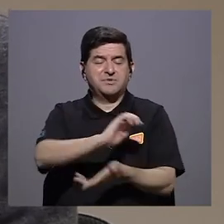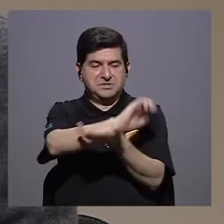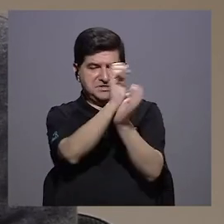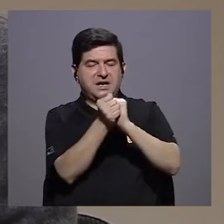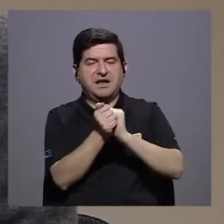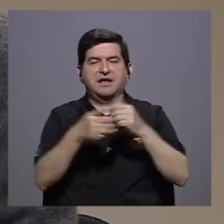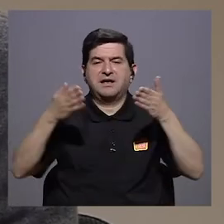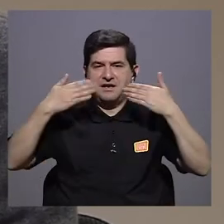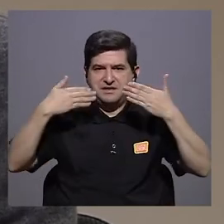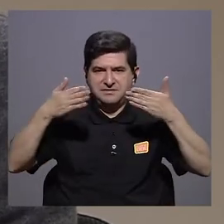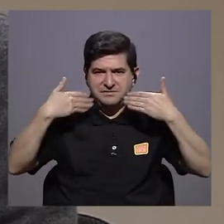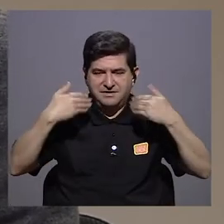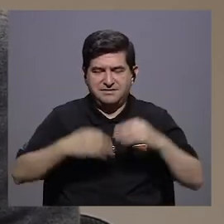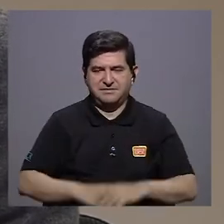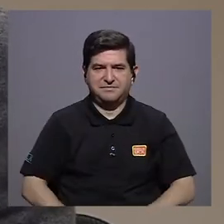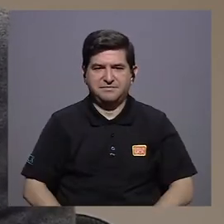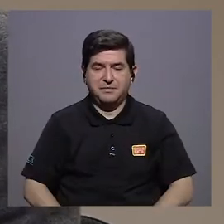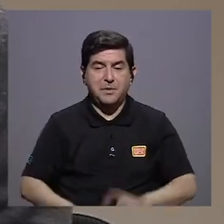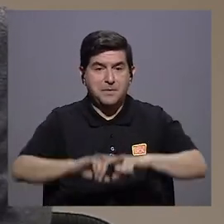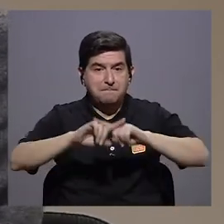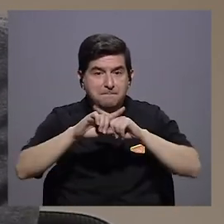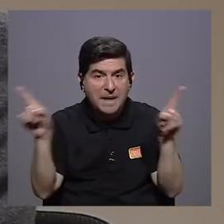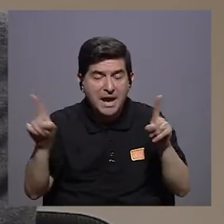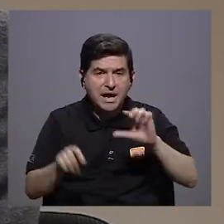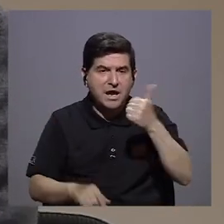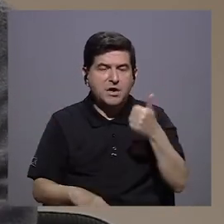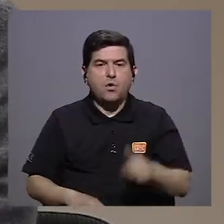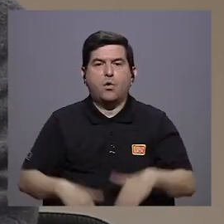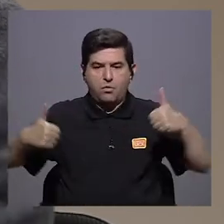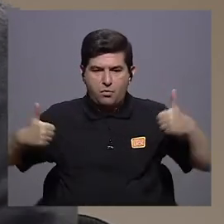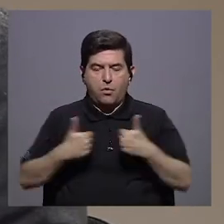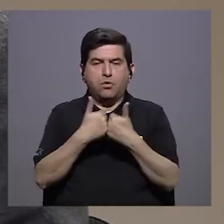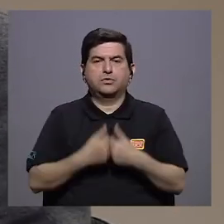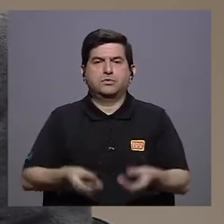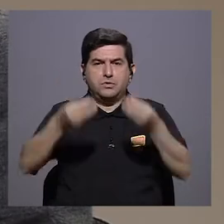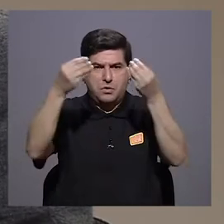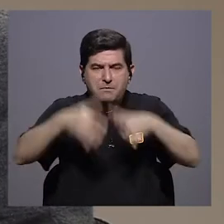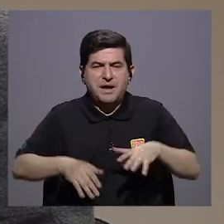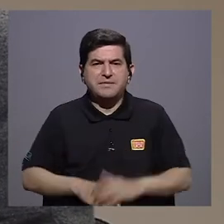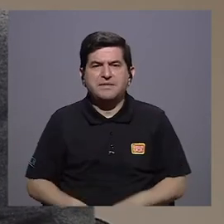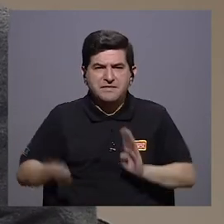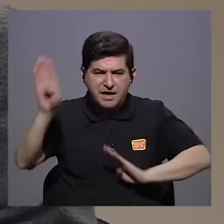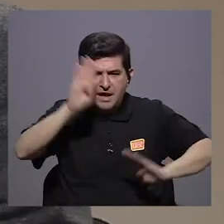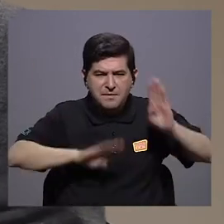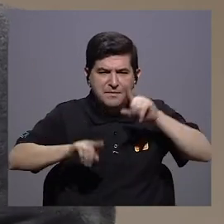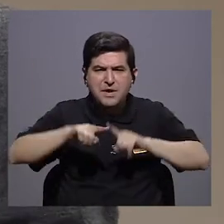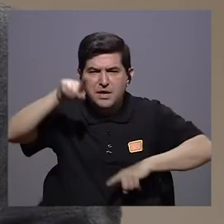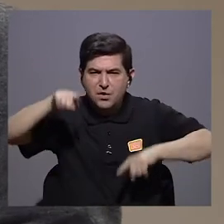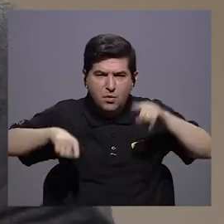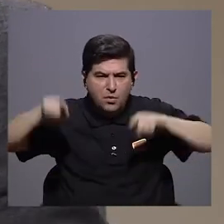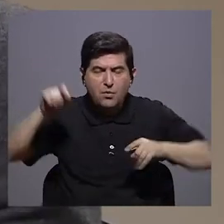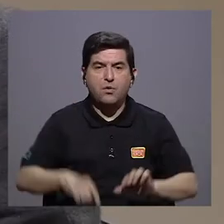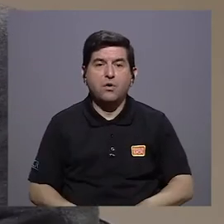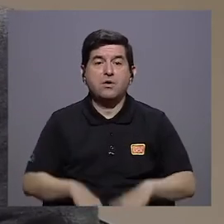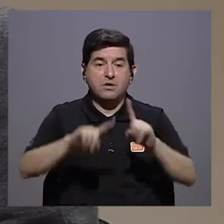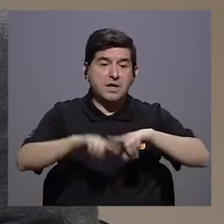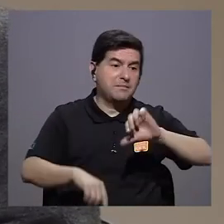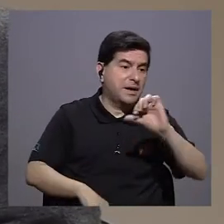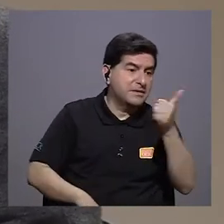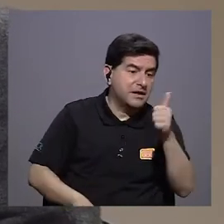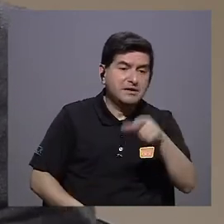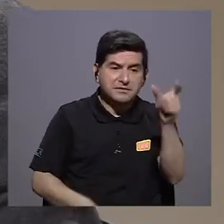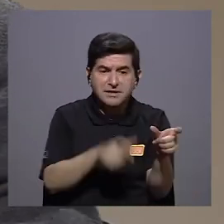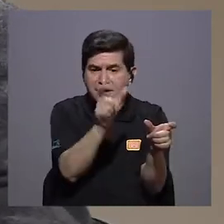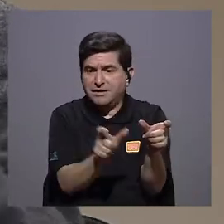cambio climático, ¿verdad? Pero hay otros retos, como la pérdida de biodiversidad. Nosotros dependemos de las otras especies